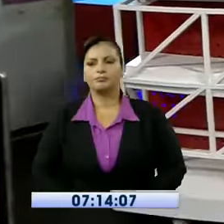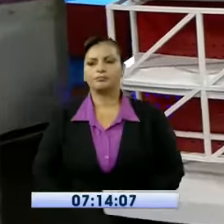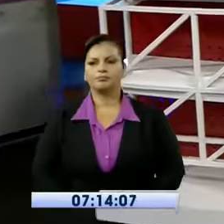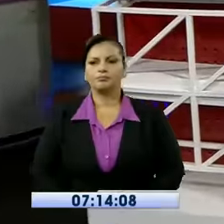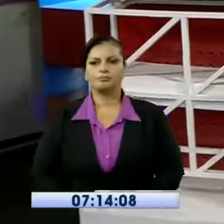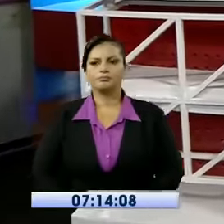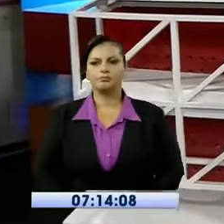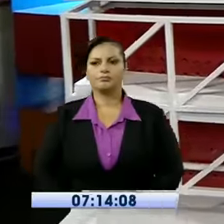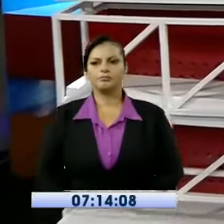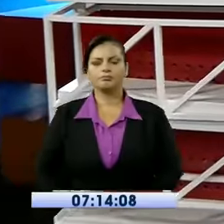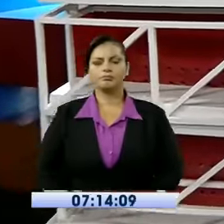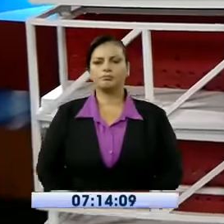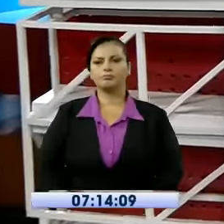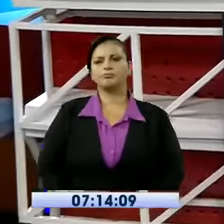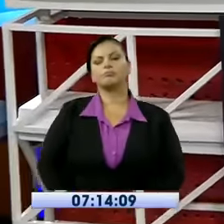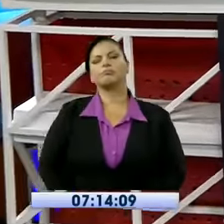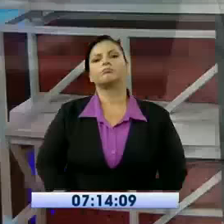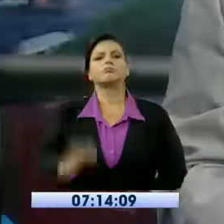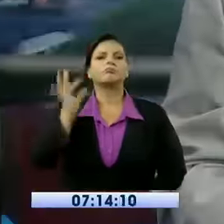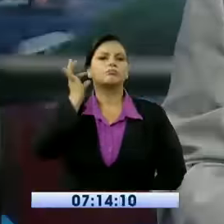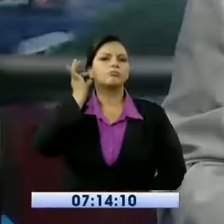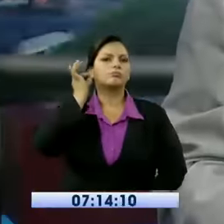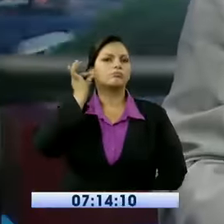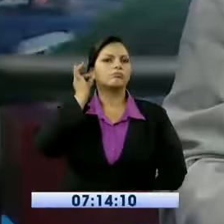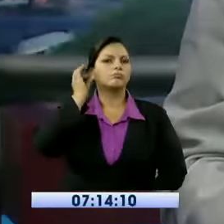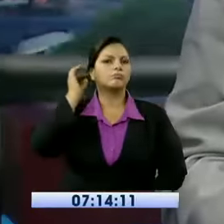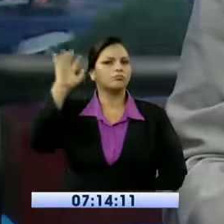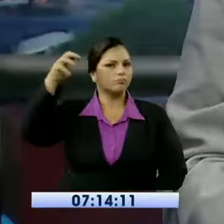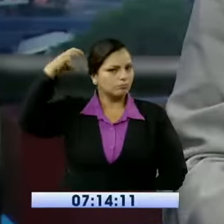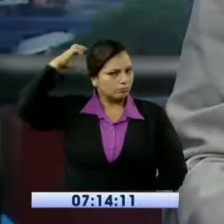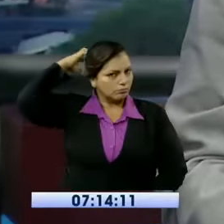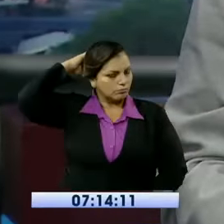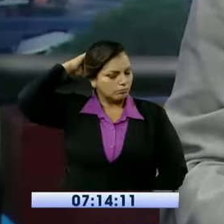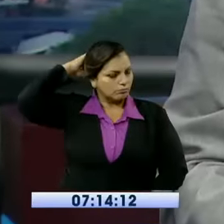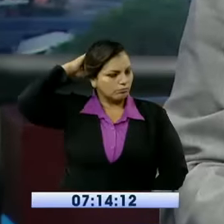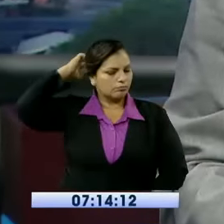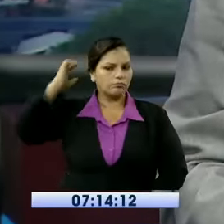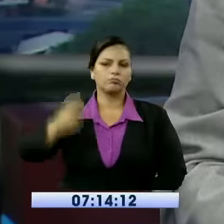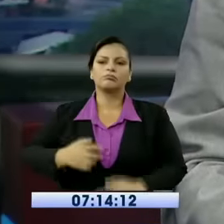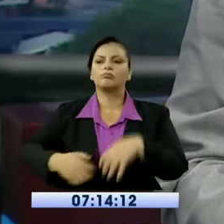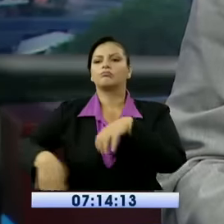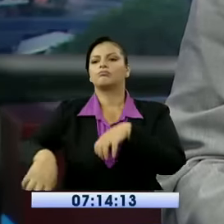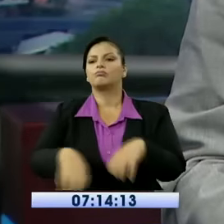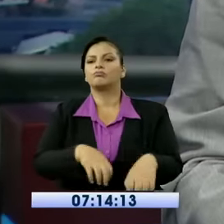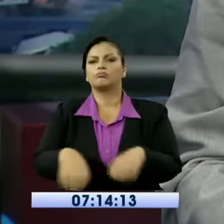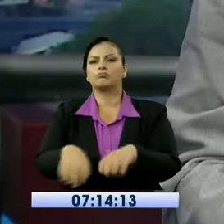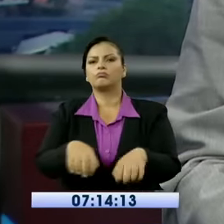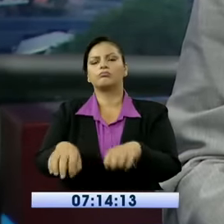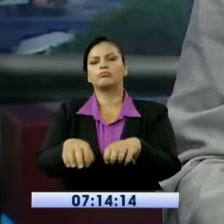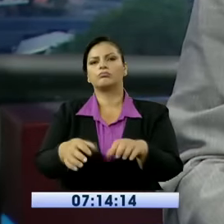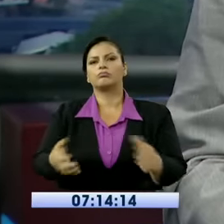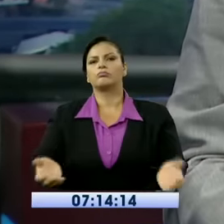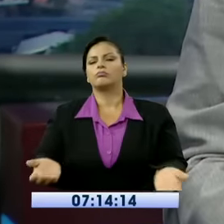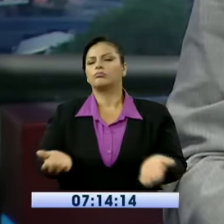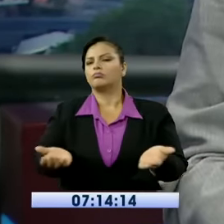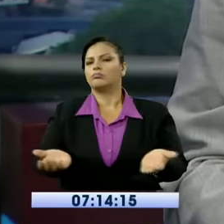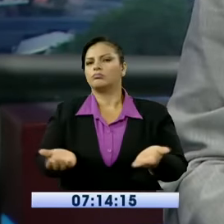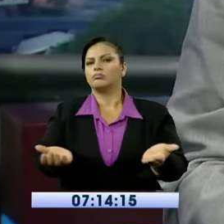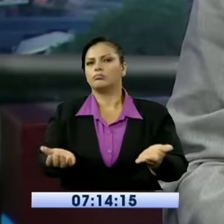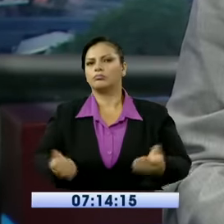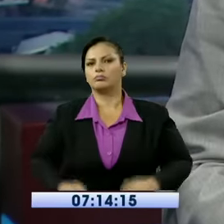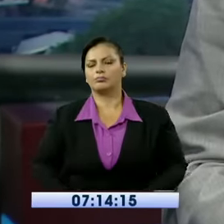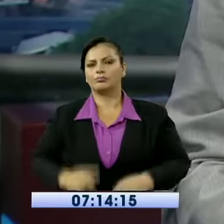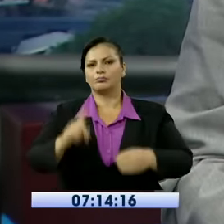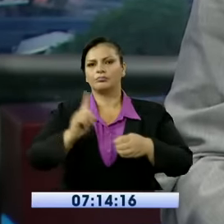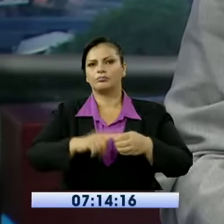La candidata a la presidencia de la República por el Partido Social Cristiano, Cintia Viteri, recorrió este fin de semana varios sectores urbanos de